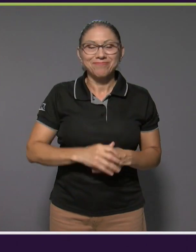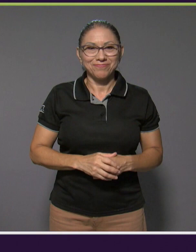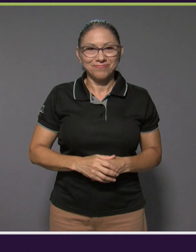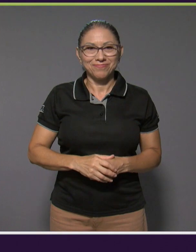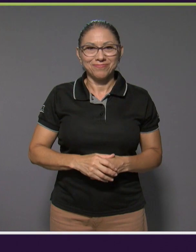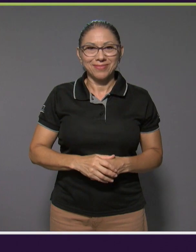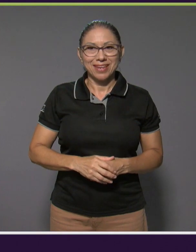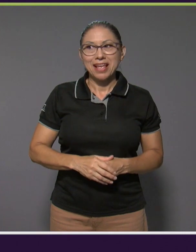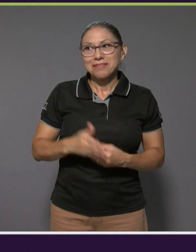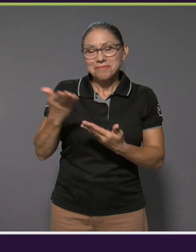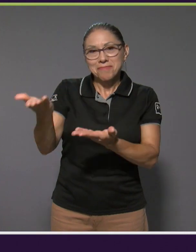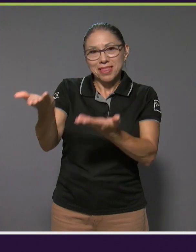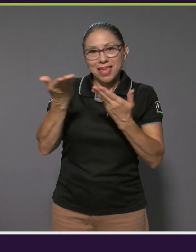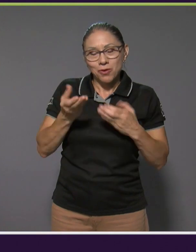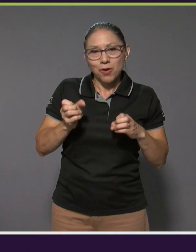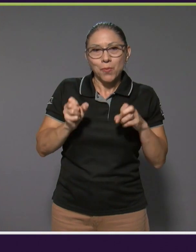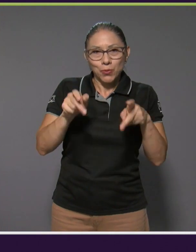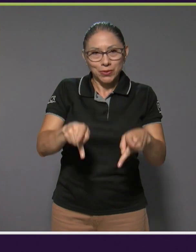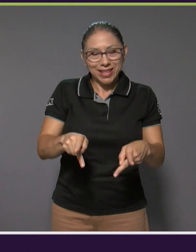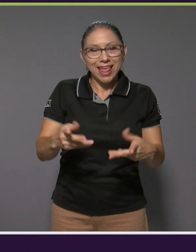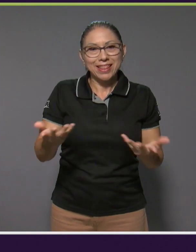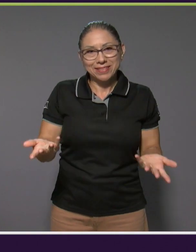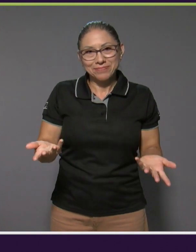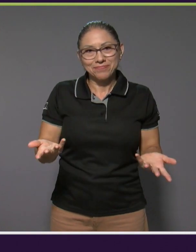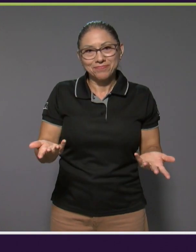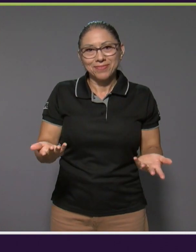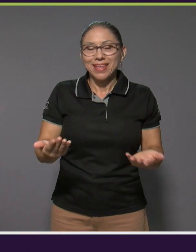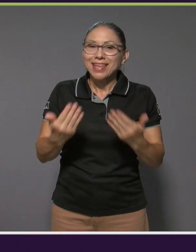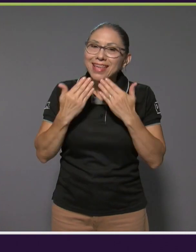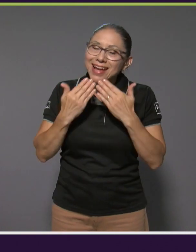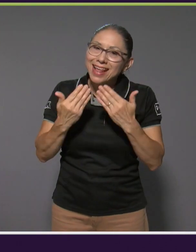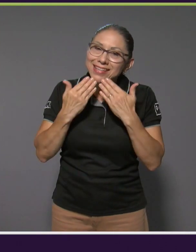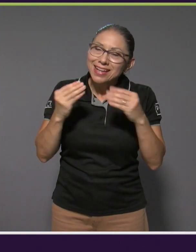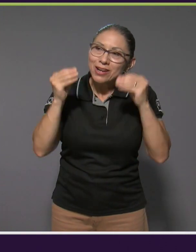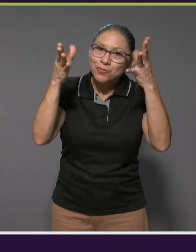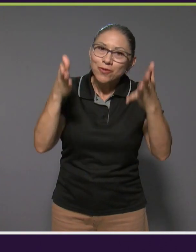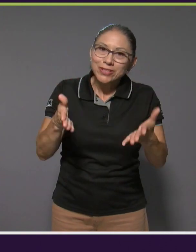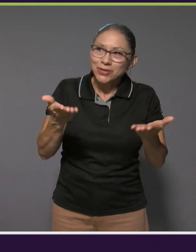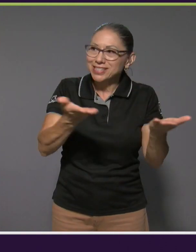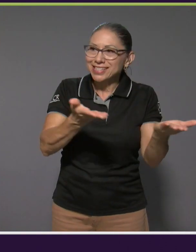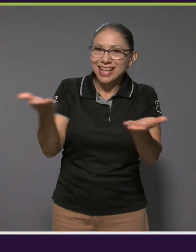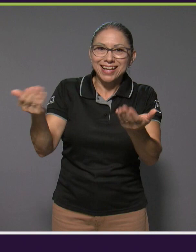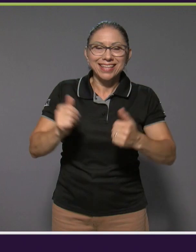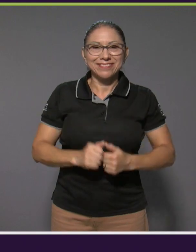dieron esa oportunidad y agradecer a los profesores que están aquí.